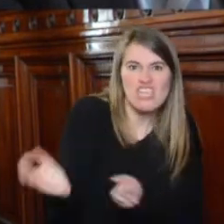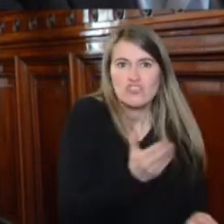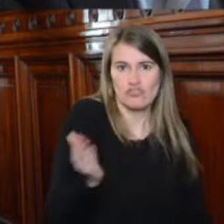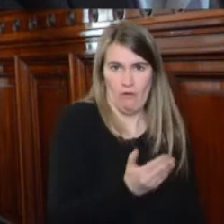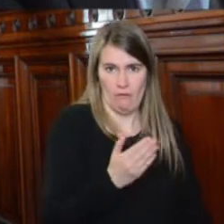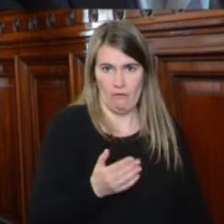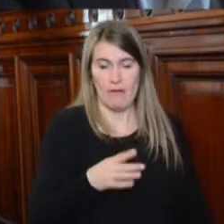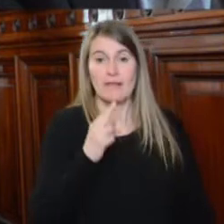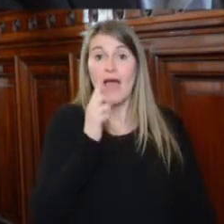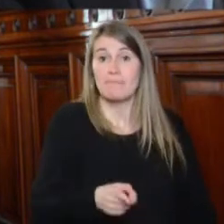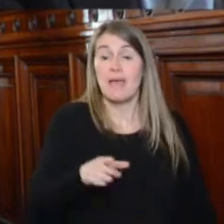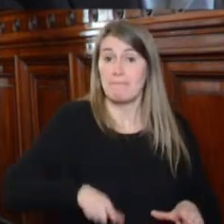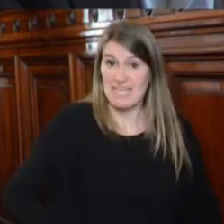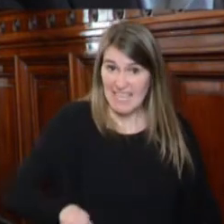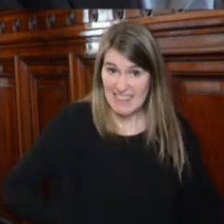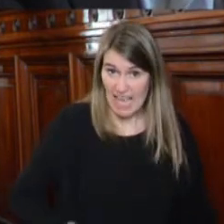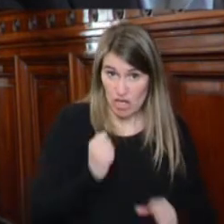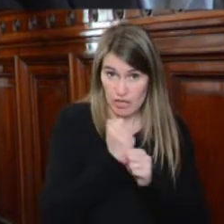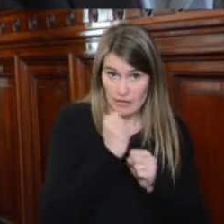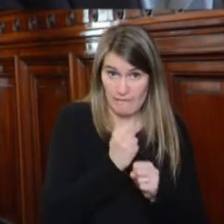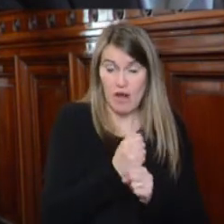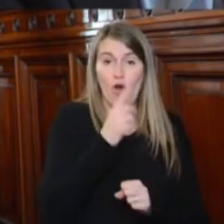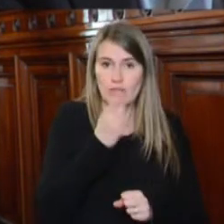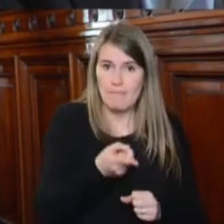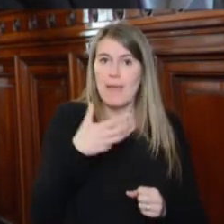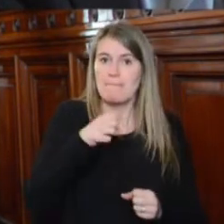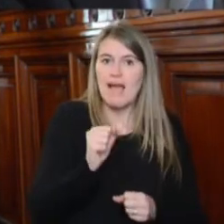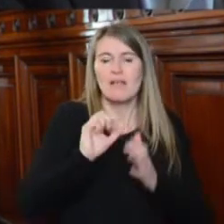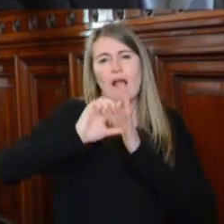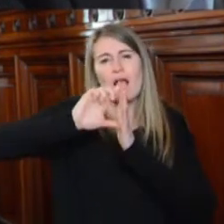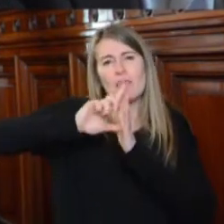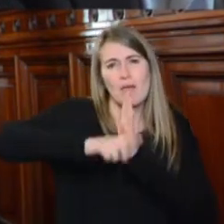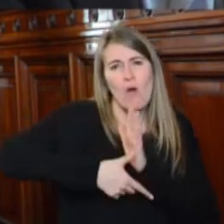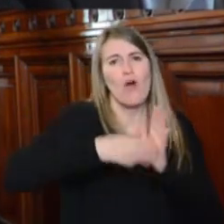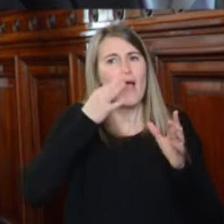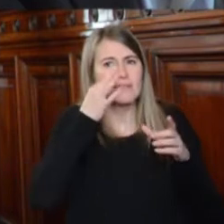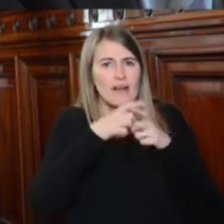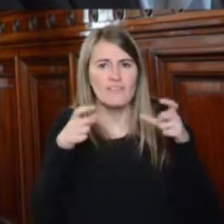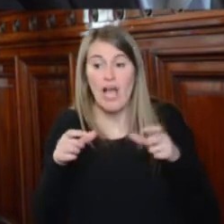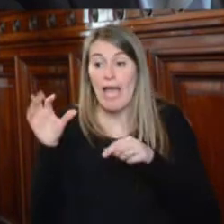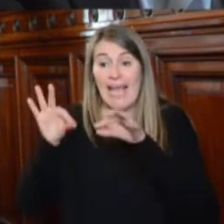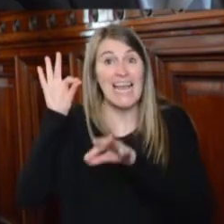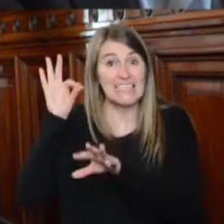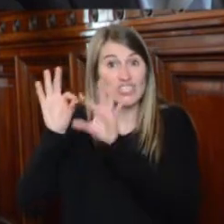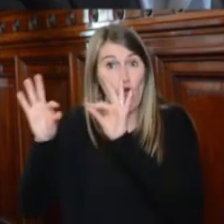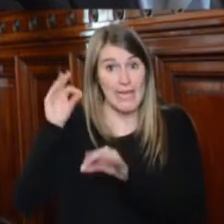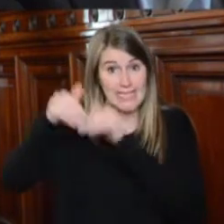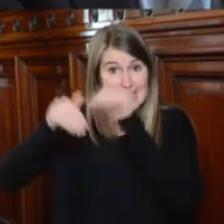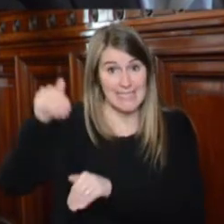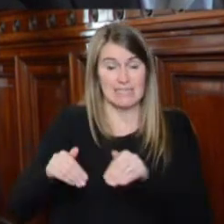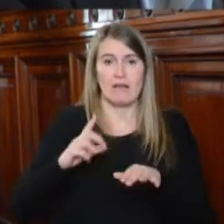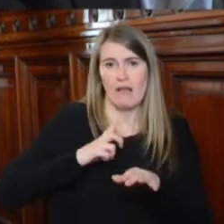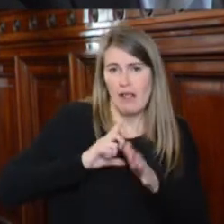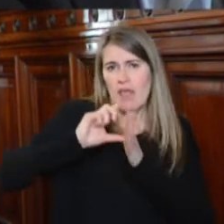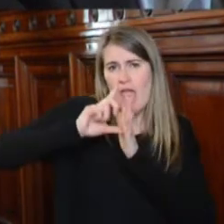otras prácticas antisindicales, como es la negativa o demora injustificada en certificar a las autoridades electas, lo cual obstaculiza